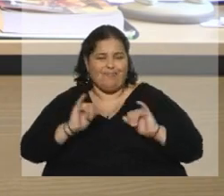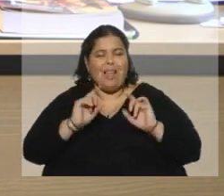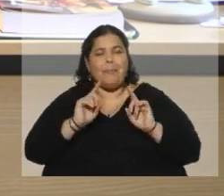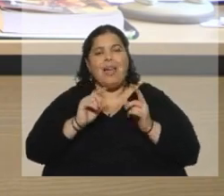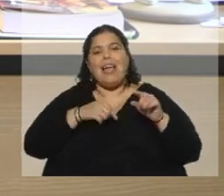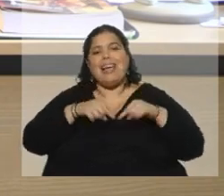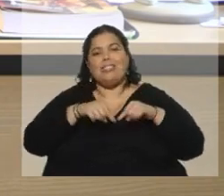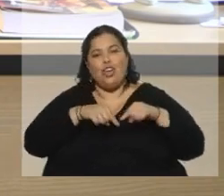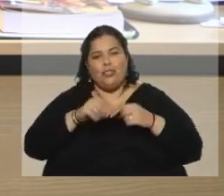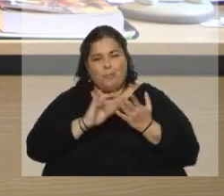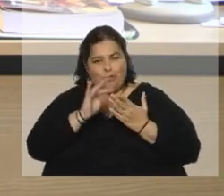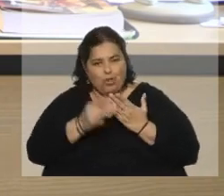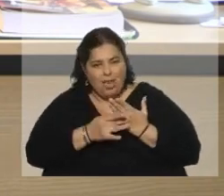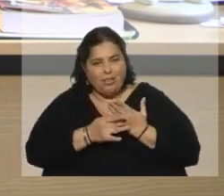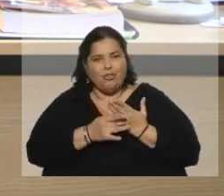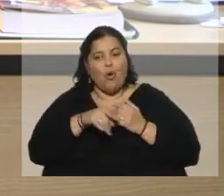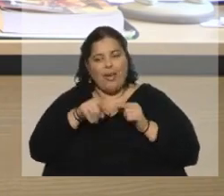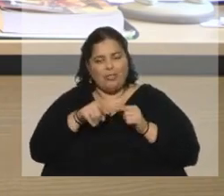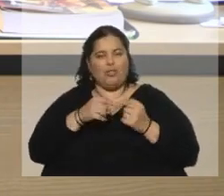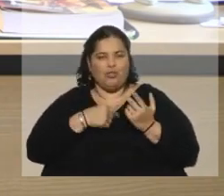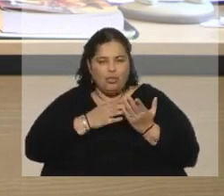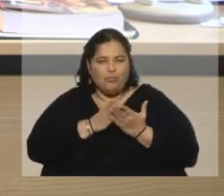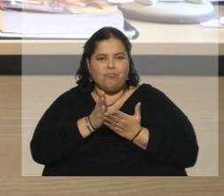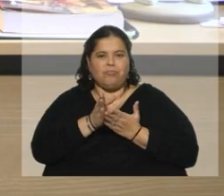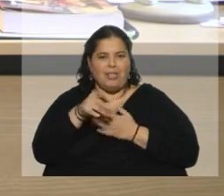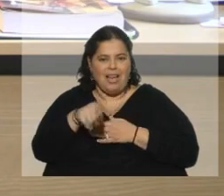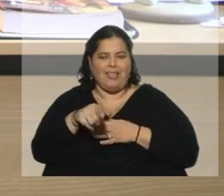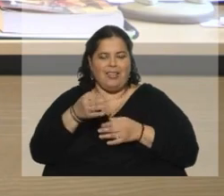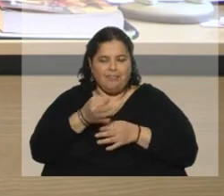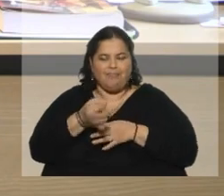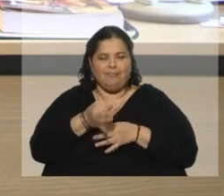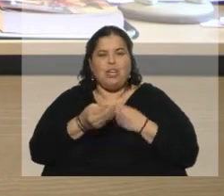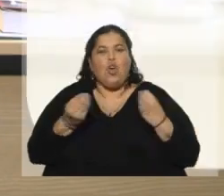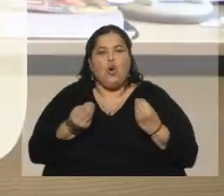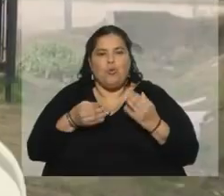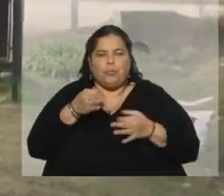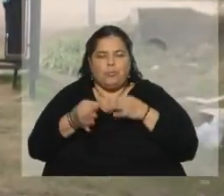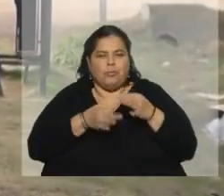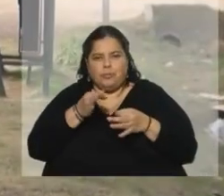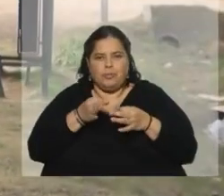proyectos. En ese camino es donde construimos contenidos educativos también.